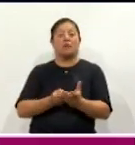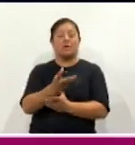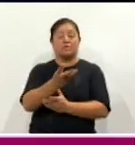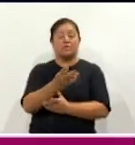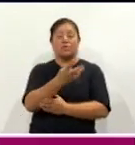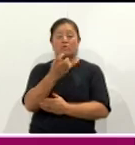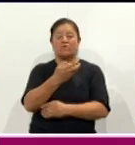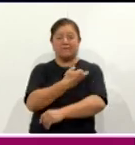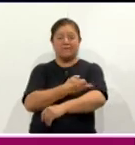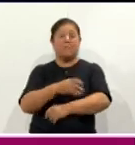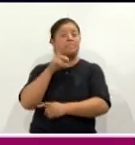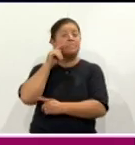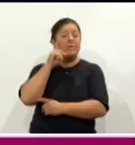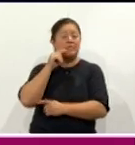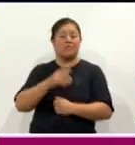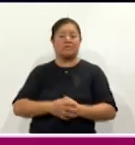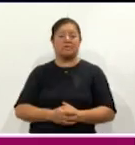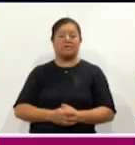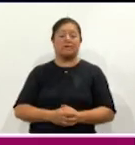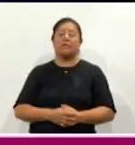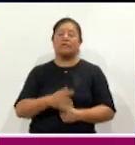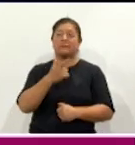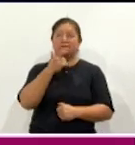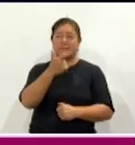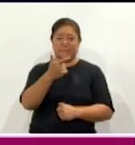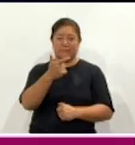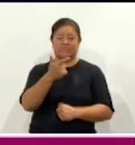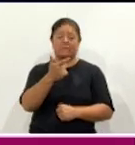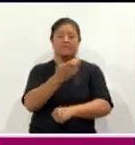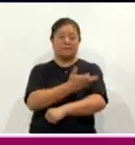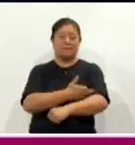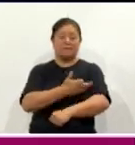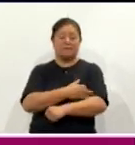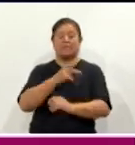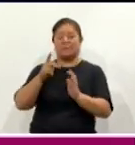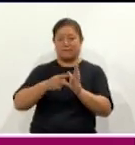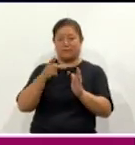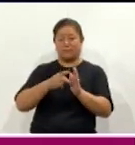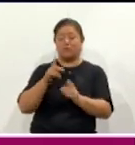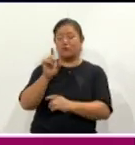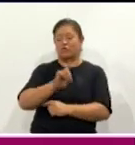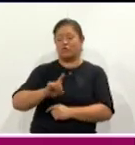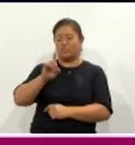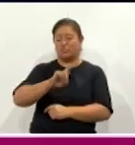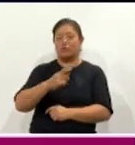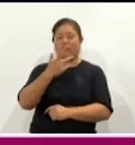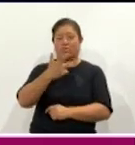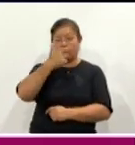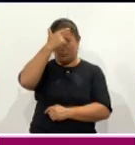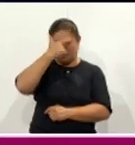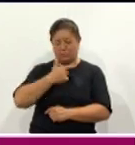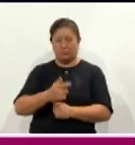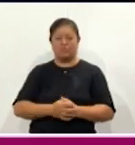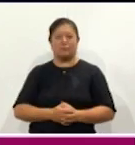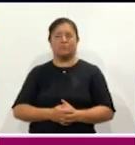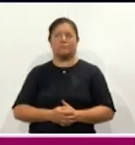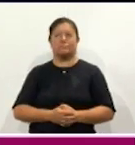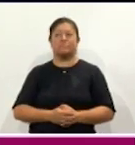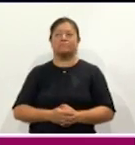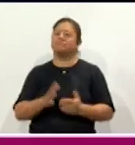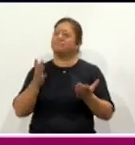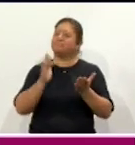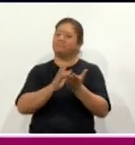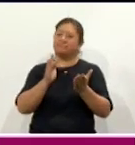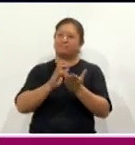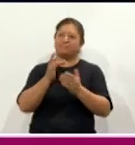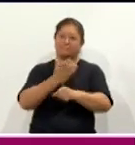viernes a las 19 horas, con su repetición el día domingo a las 20 horas. Ahí está esa información. Gracias